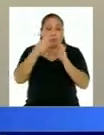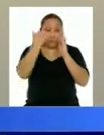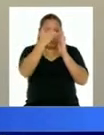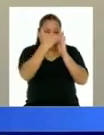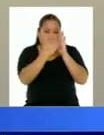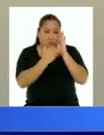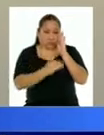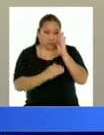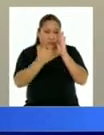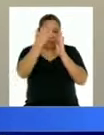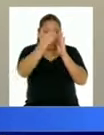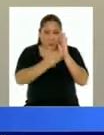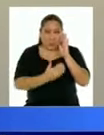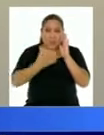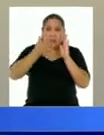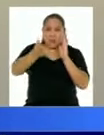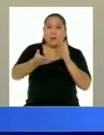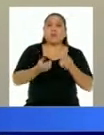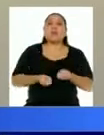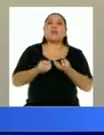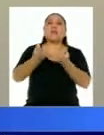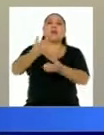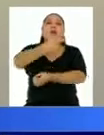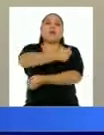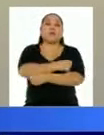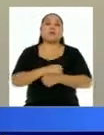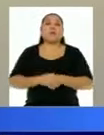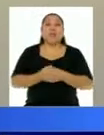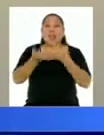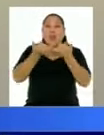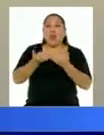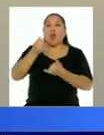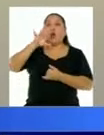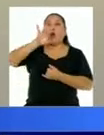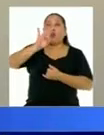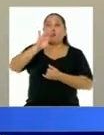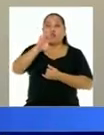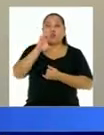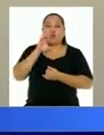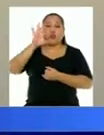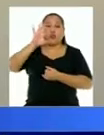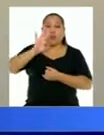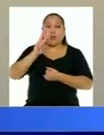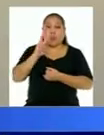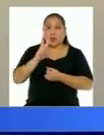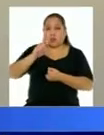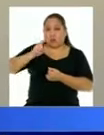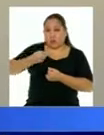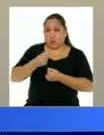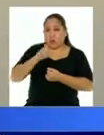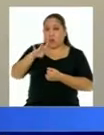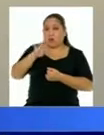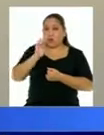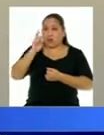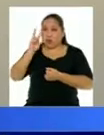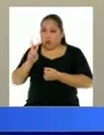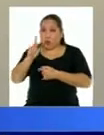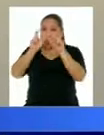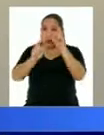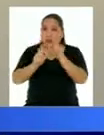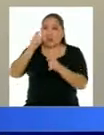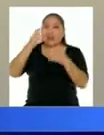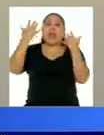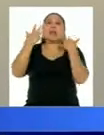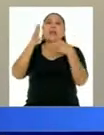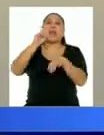El resultante a la fecha hay ochocientos noventa mil cuatrocientos dos peruanas y peruanos que ya han recibido